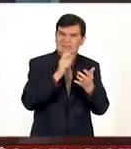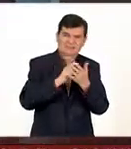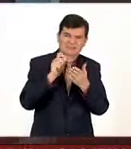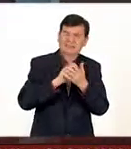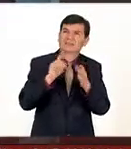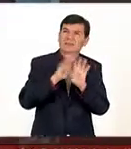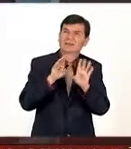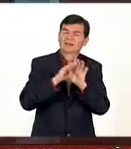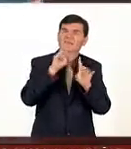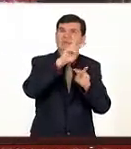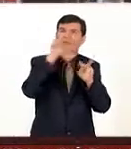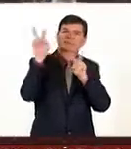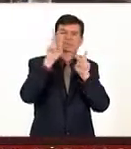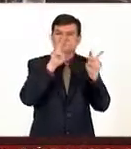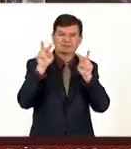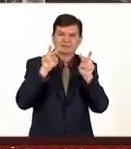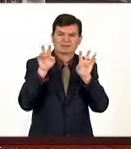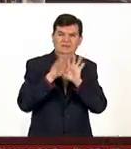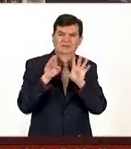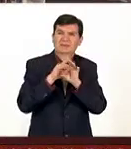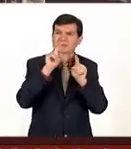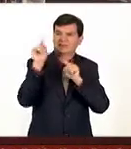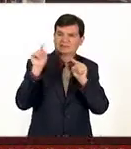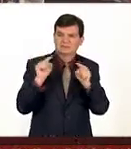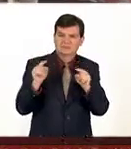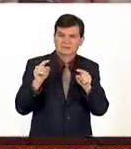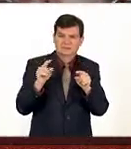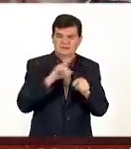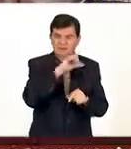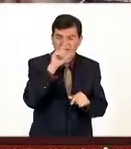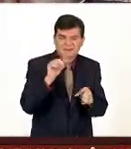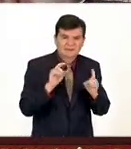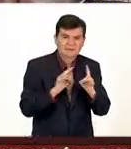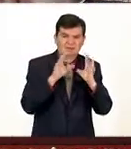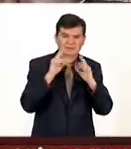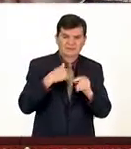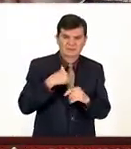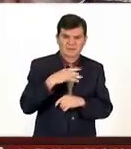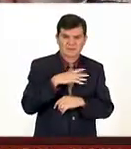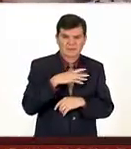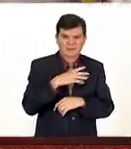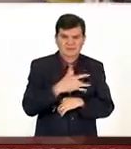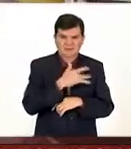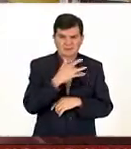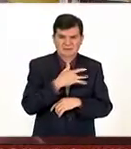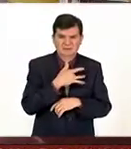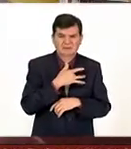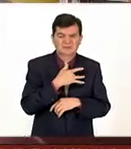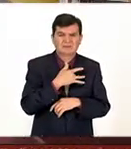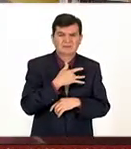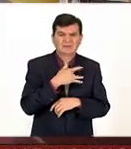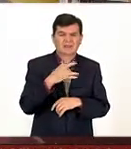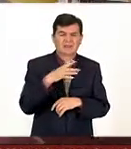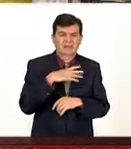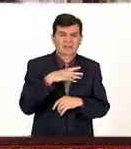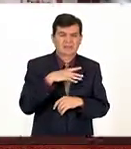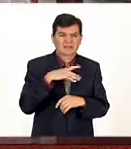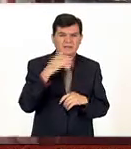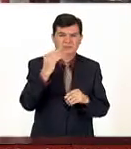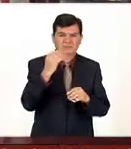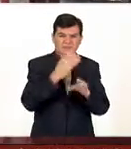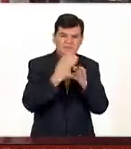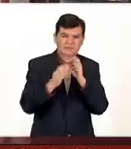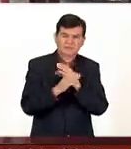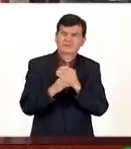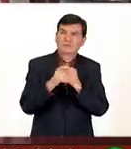te vuelves ágrafo el todo está en cirílico entonces de repente yo tenía la sensación de que había muchas